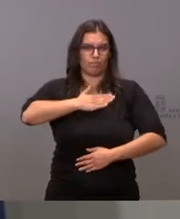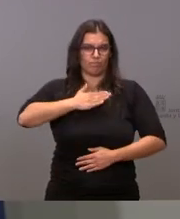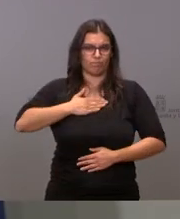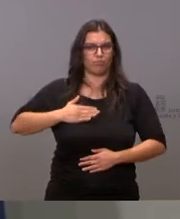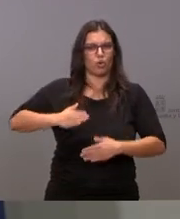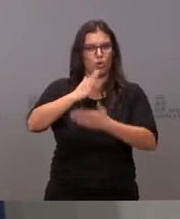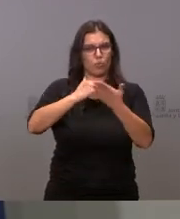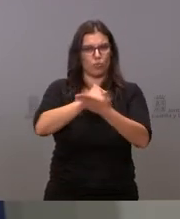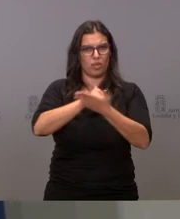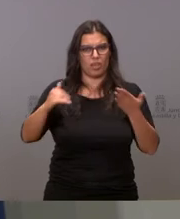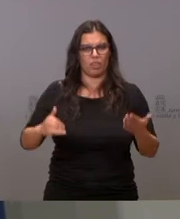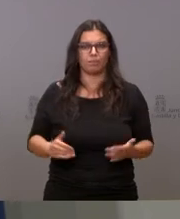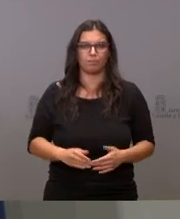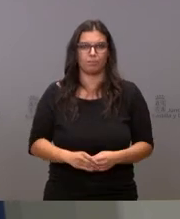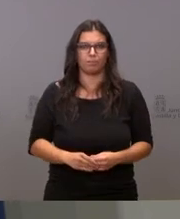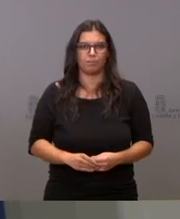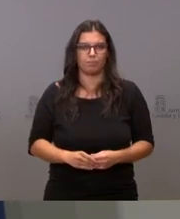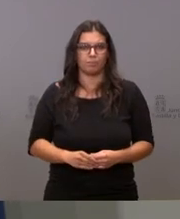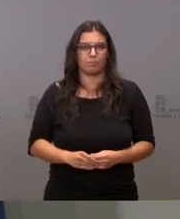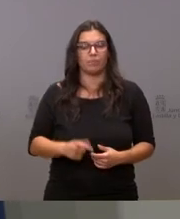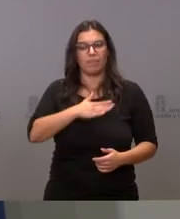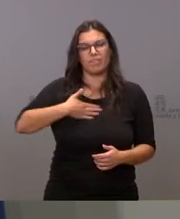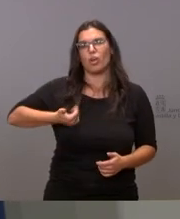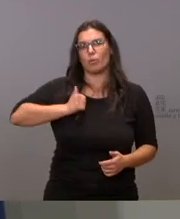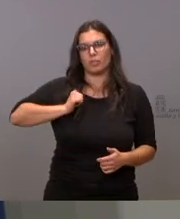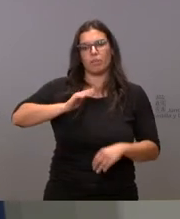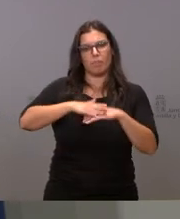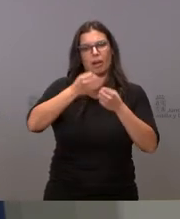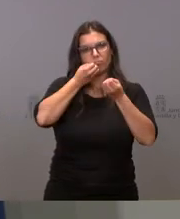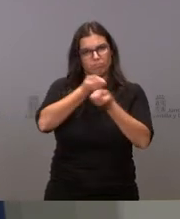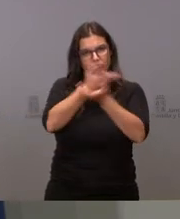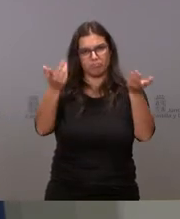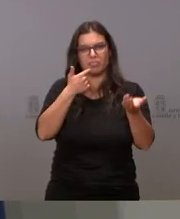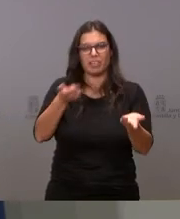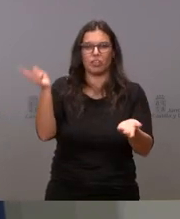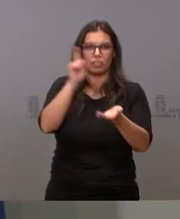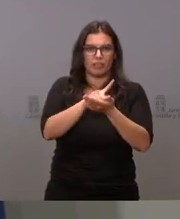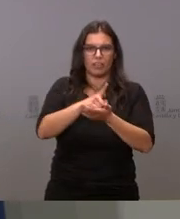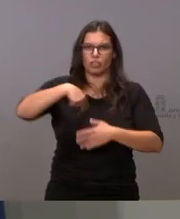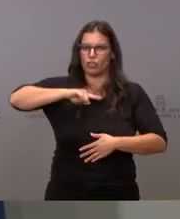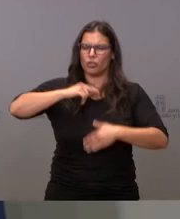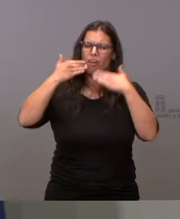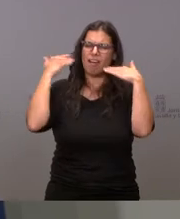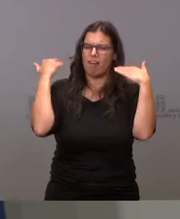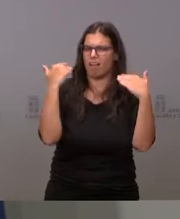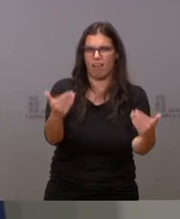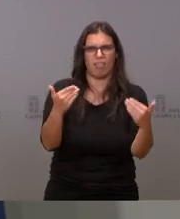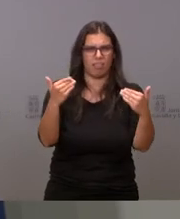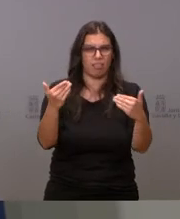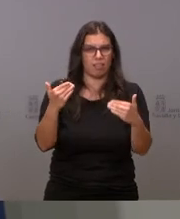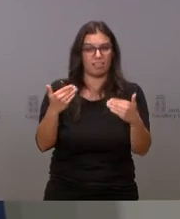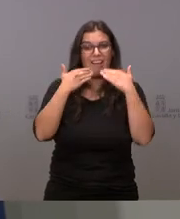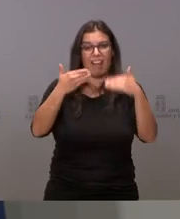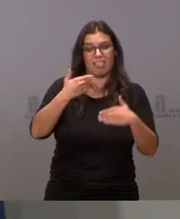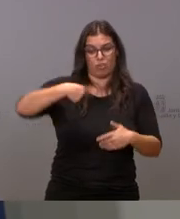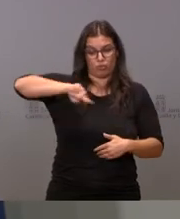comunidad autonómica y quiero aprovechar la ocasión para trasladarles nuevamente nuestro enorme agradecimiento y el de todos los